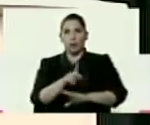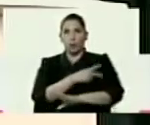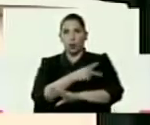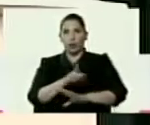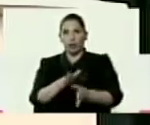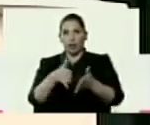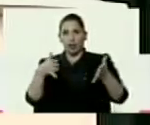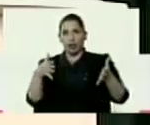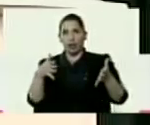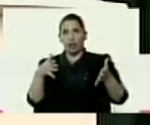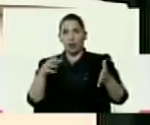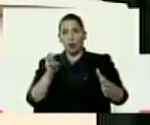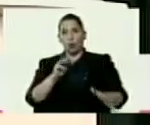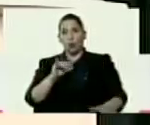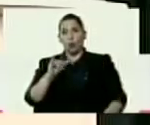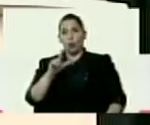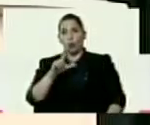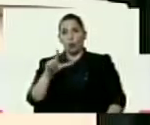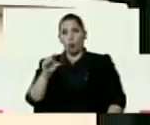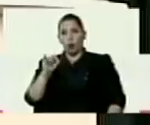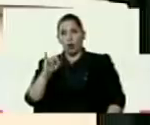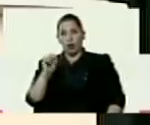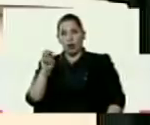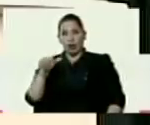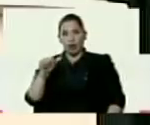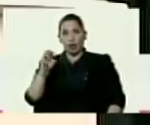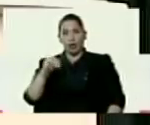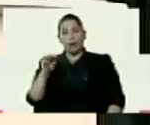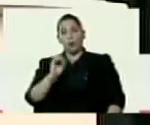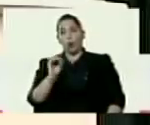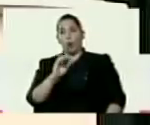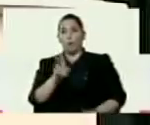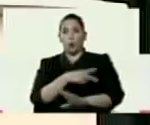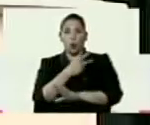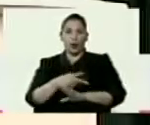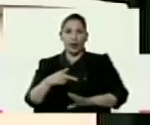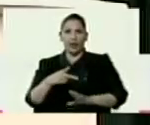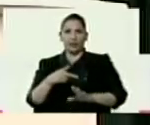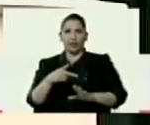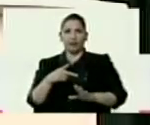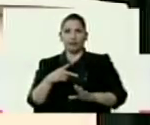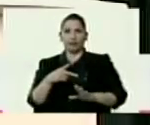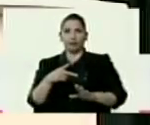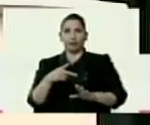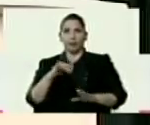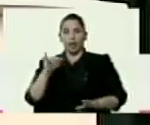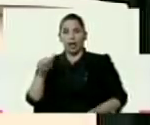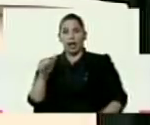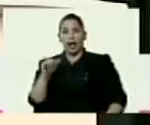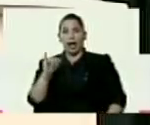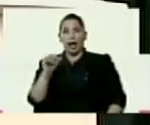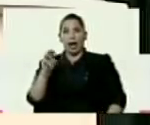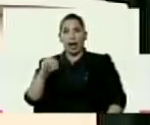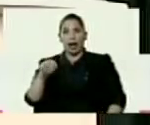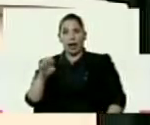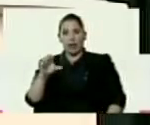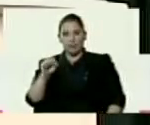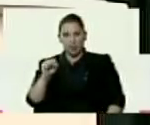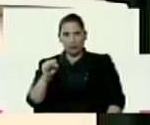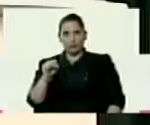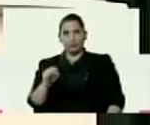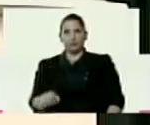novelista William Osuna, o de poetas que se afincaron en el nadaísmo, como es el caso de Jaime Jaramillo Escobar.